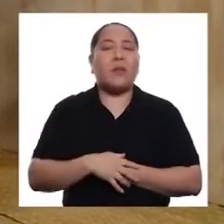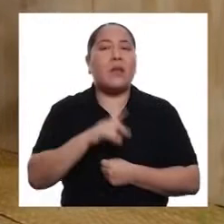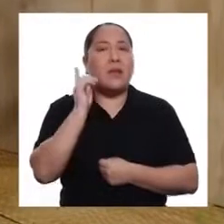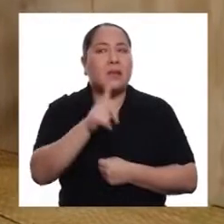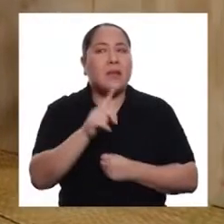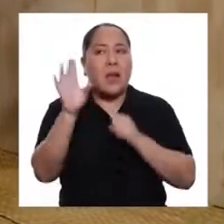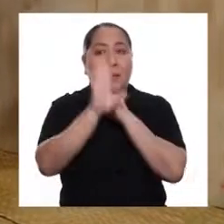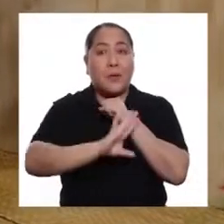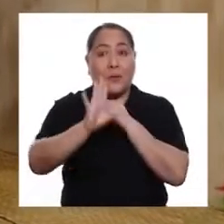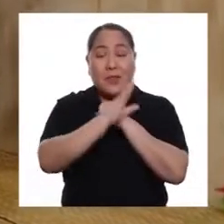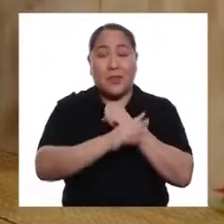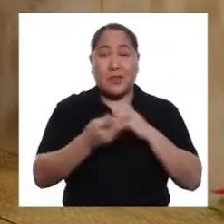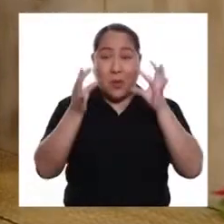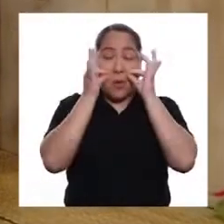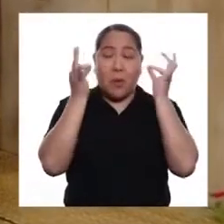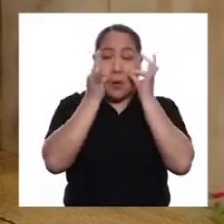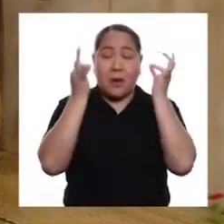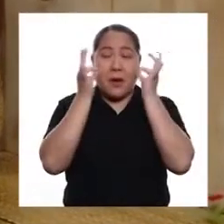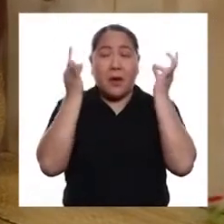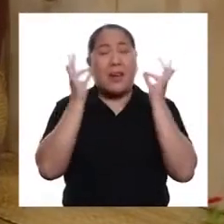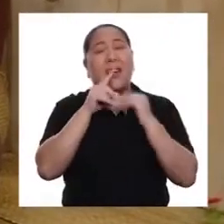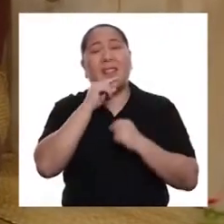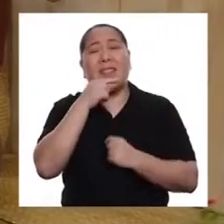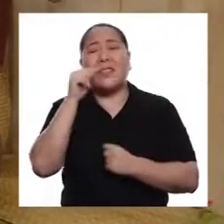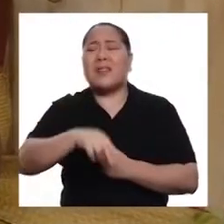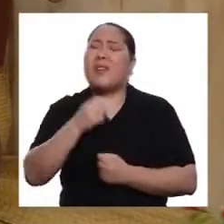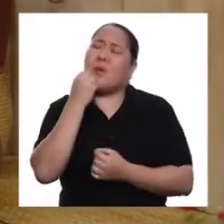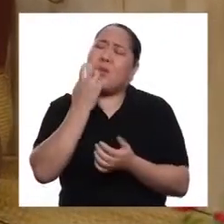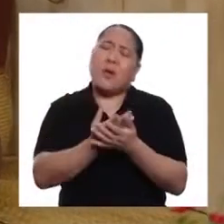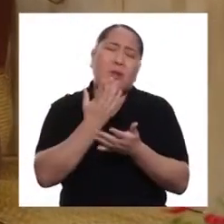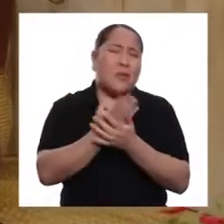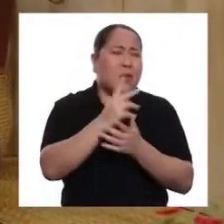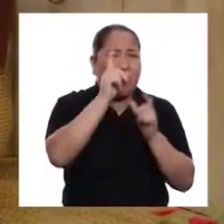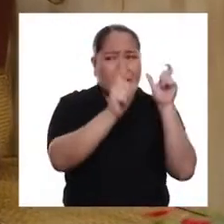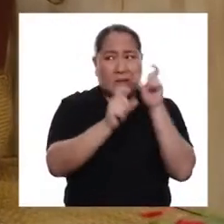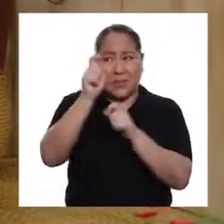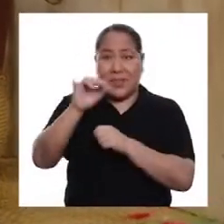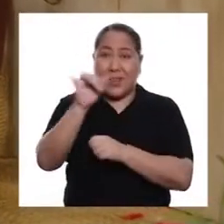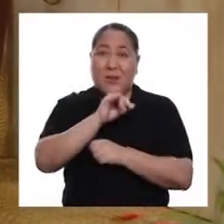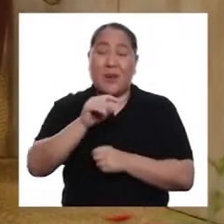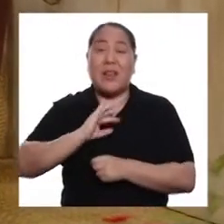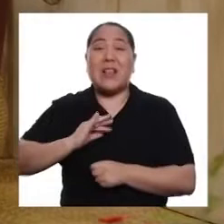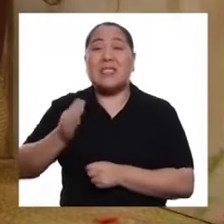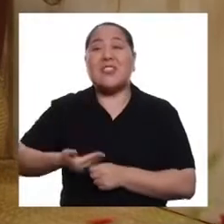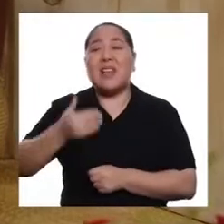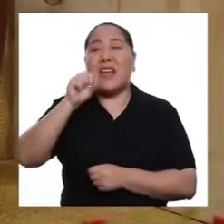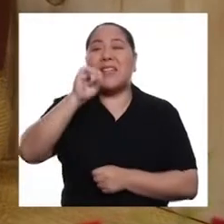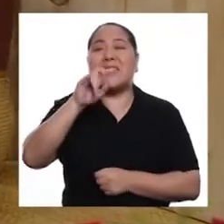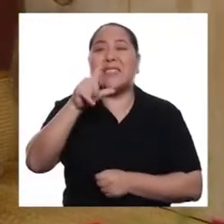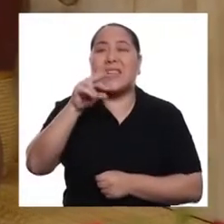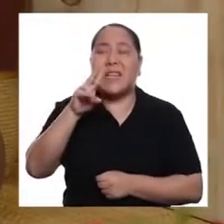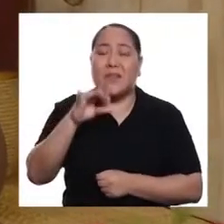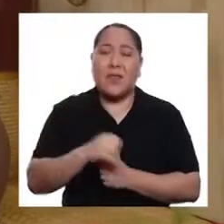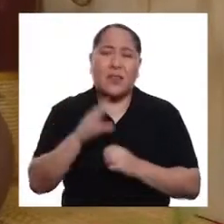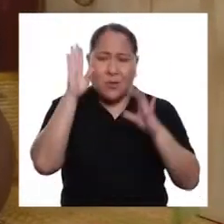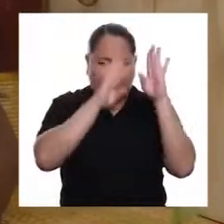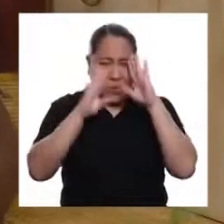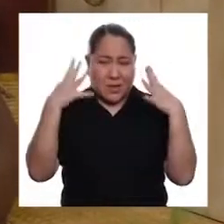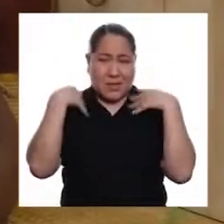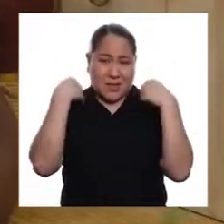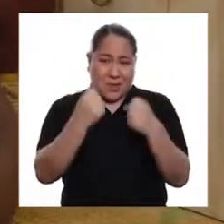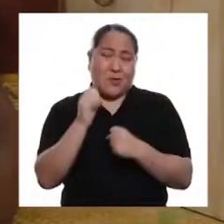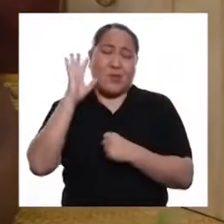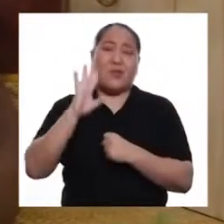¡Sí! Así protege a su gatita. ¡Qué bueno que haya personas como la señora Silvia que se